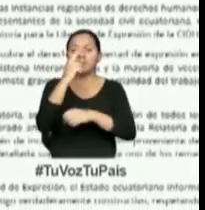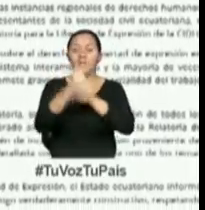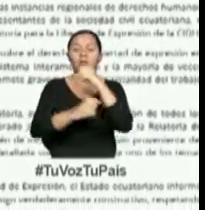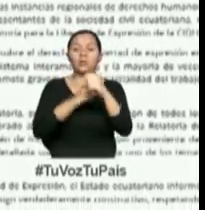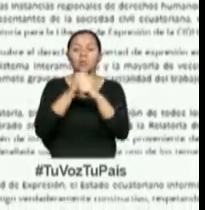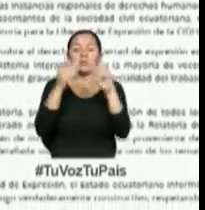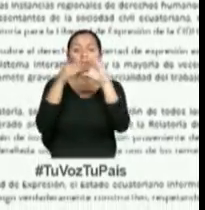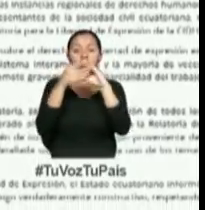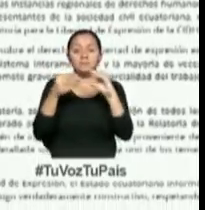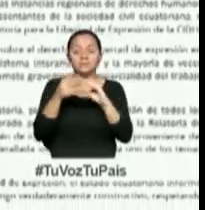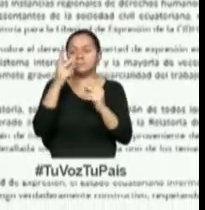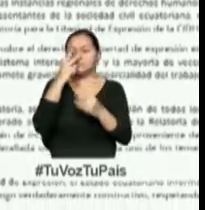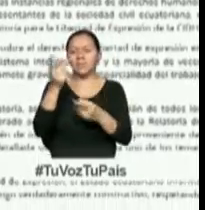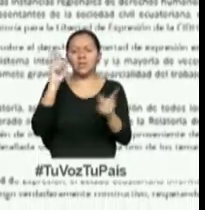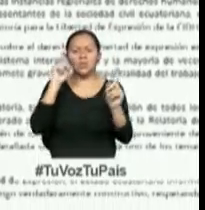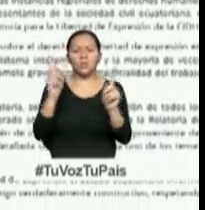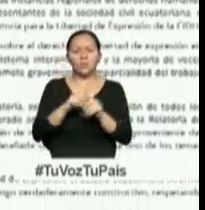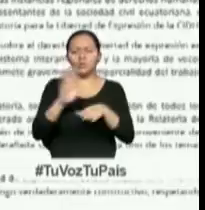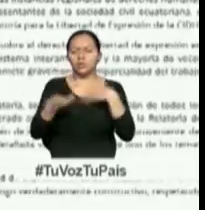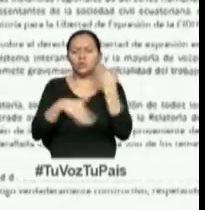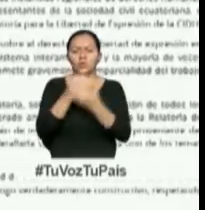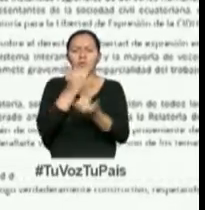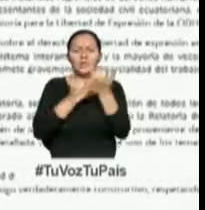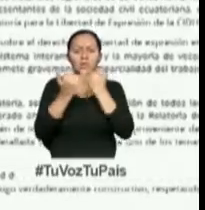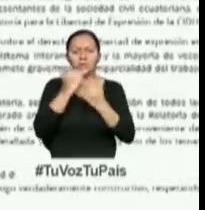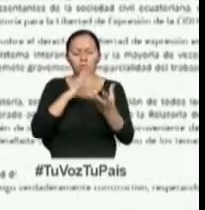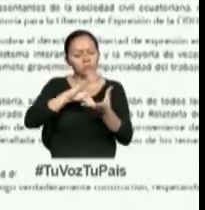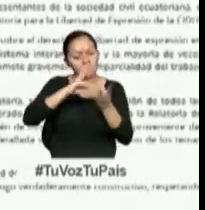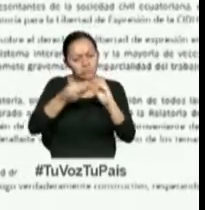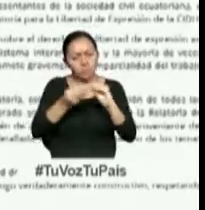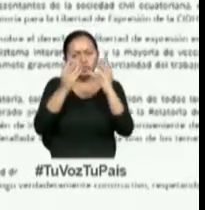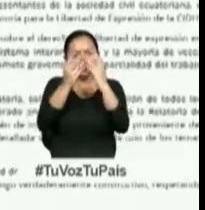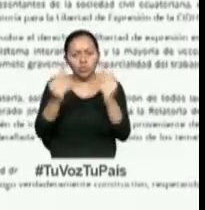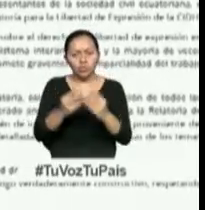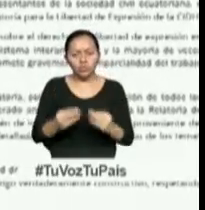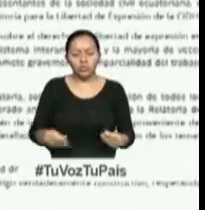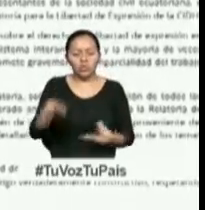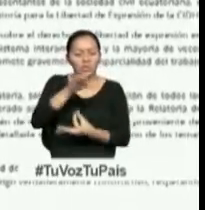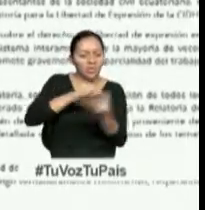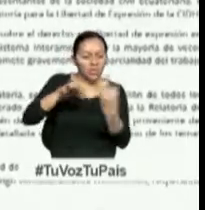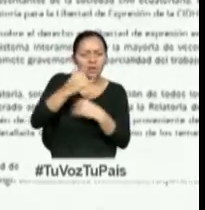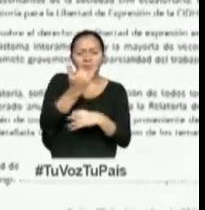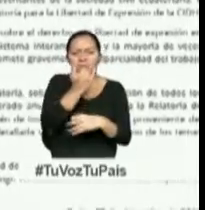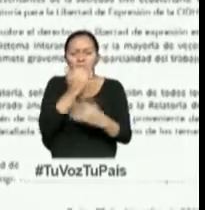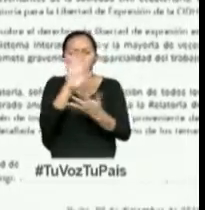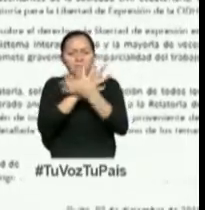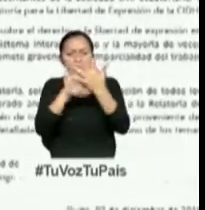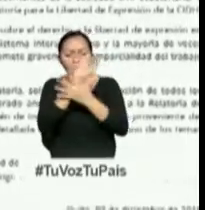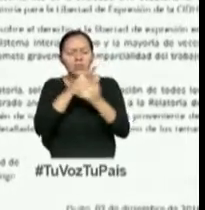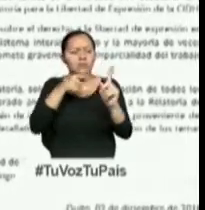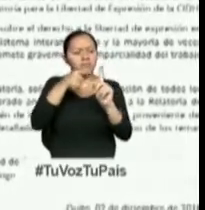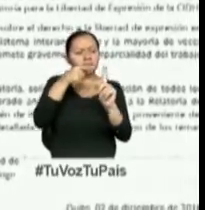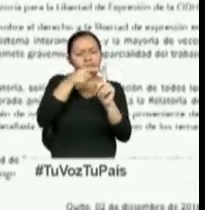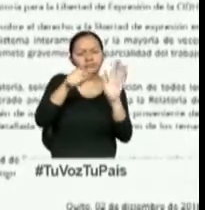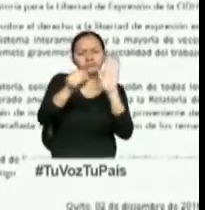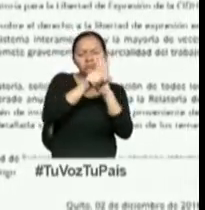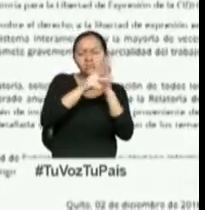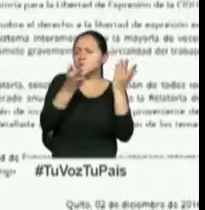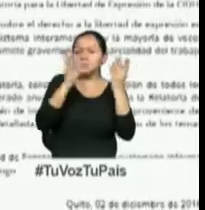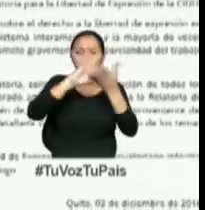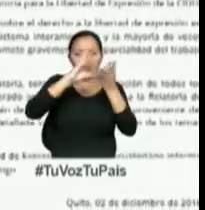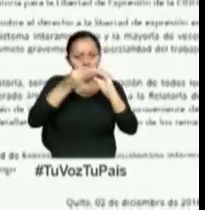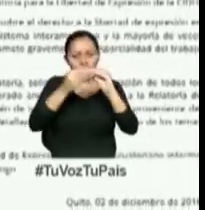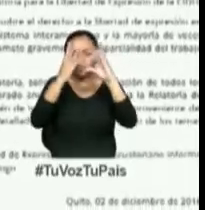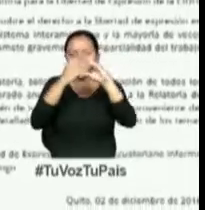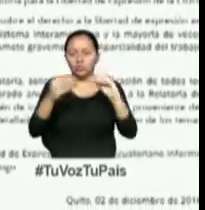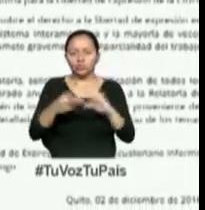solicitando la rectificación de todos los errores, imprecisiones y afirmaciones tendenciosas contenidas en dichos